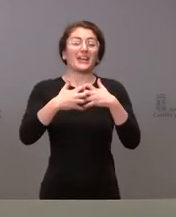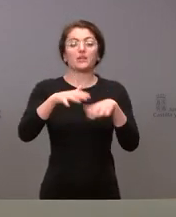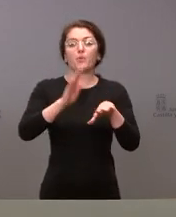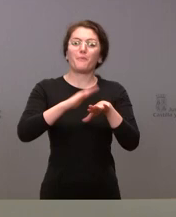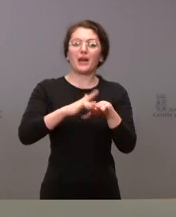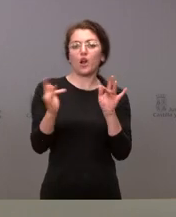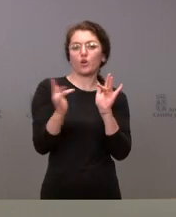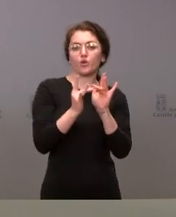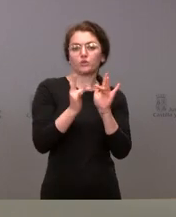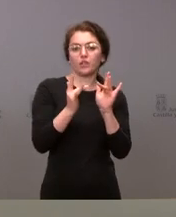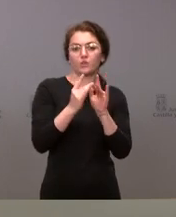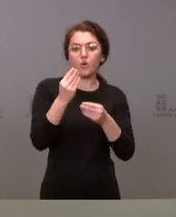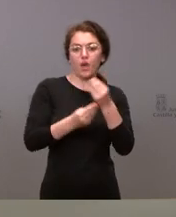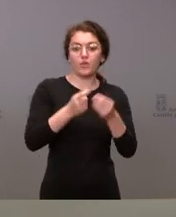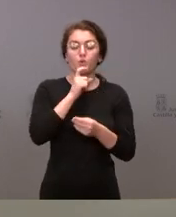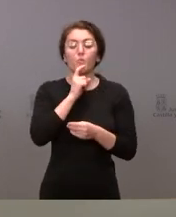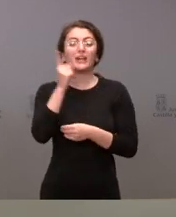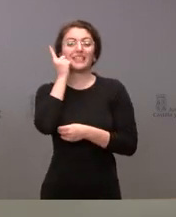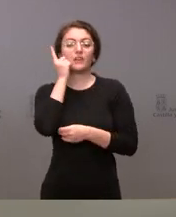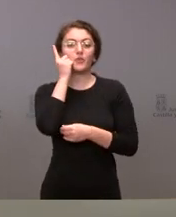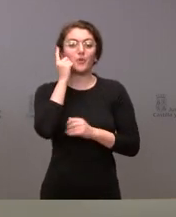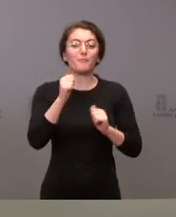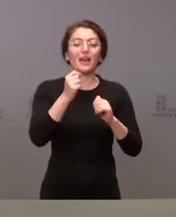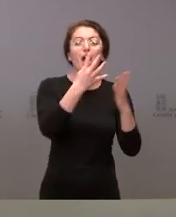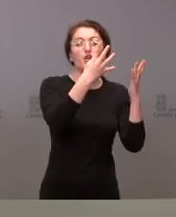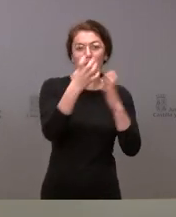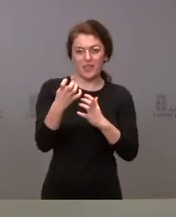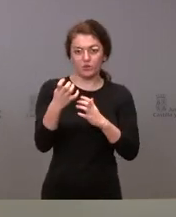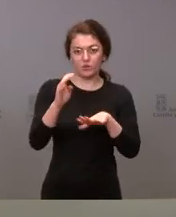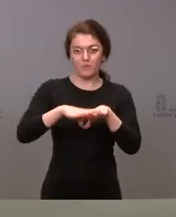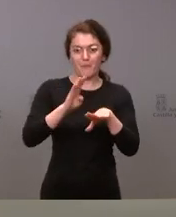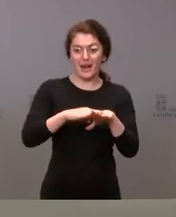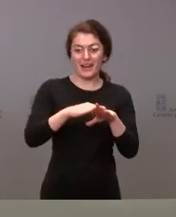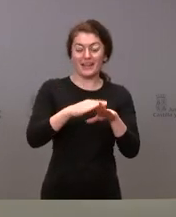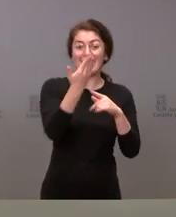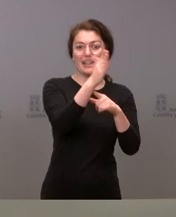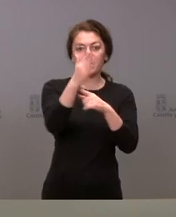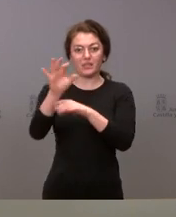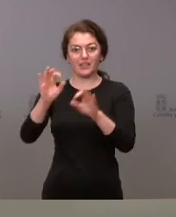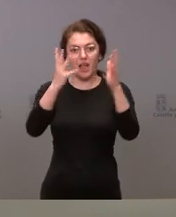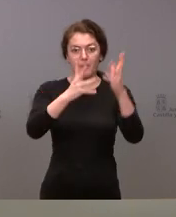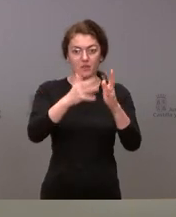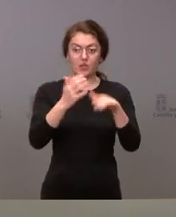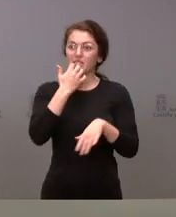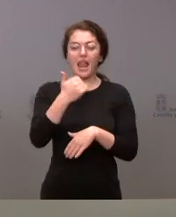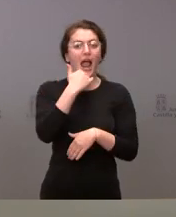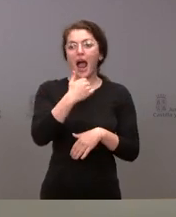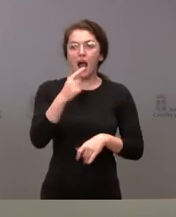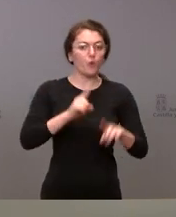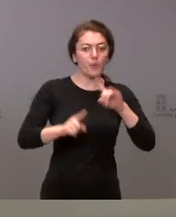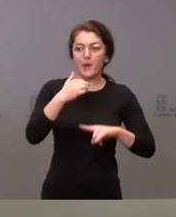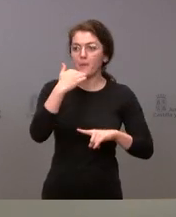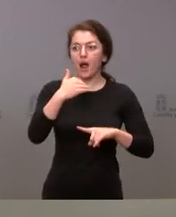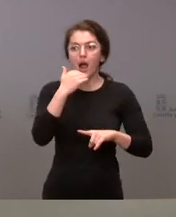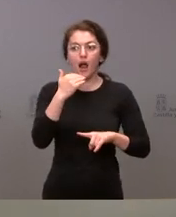número de teléfono 900 para los representantes de la Administración y así poder poner en conocimiento y resolver incidencias que puedan surgir,